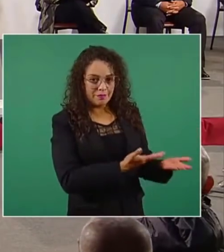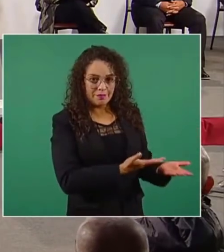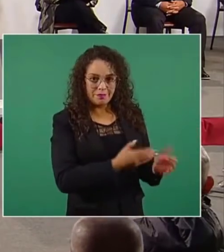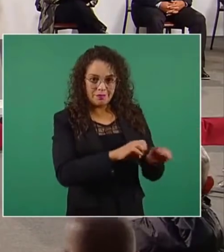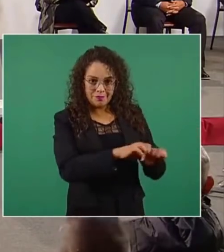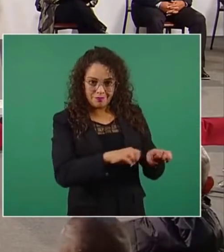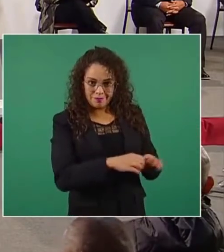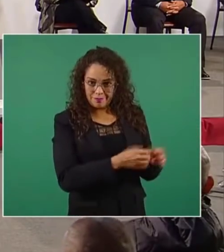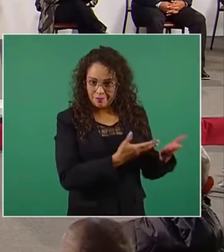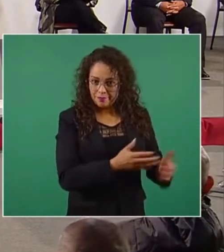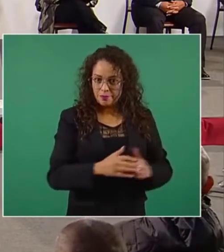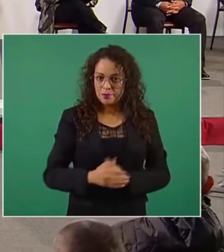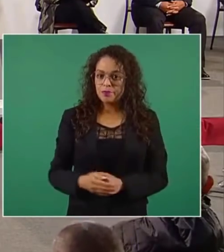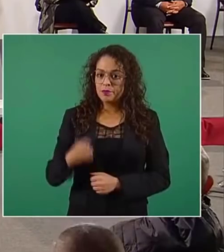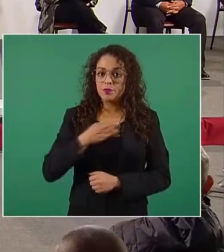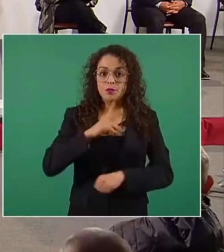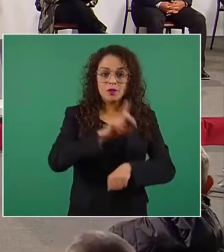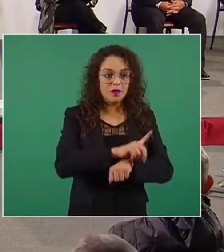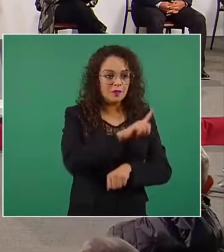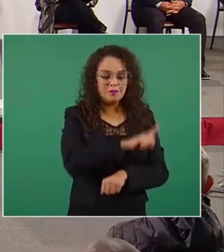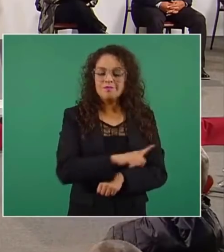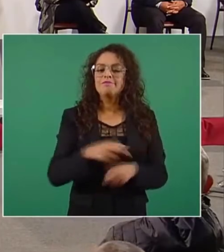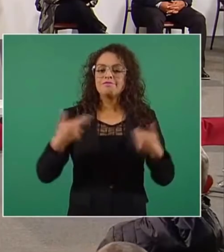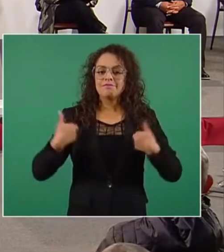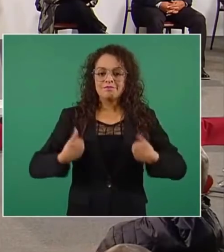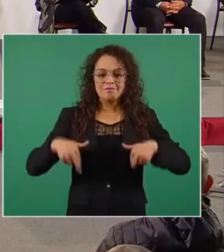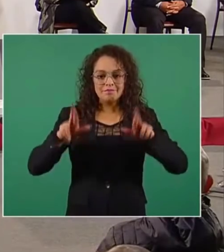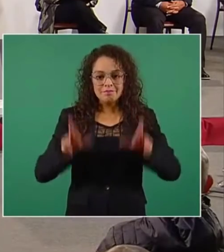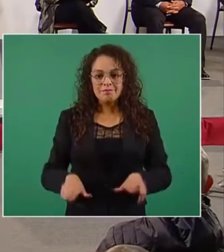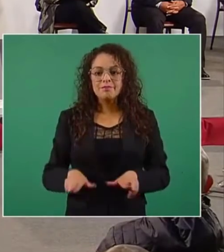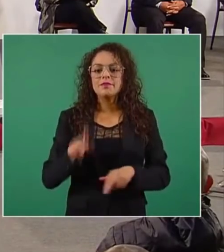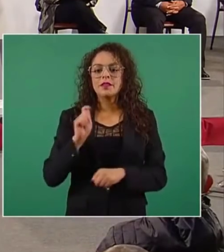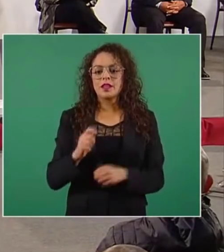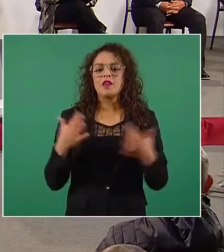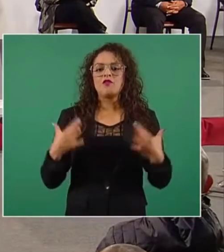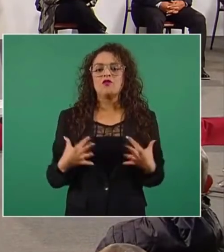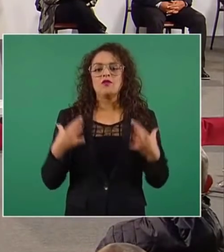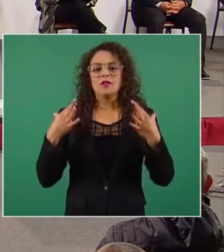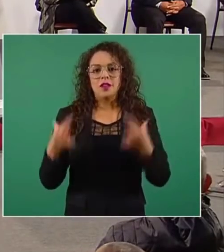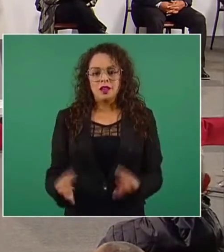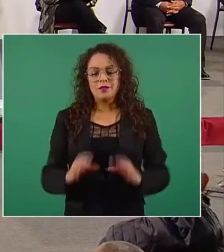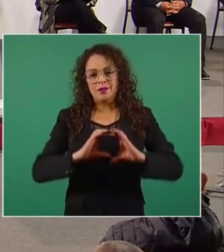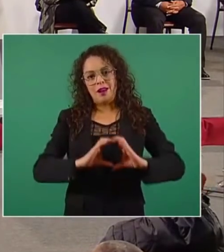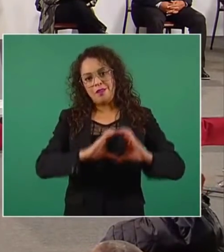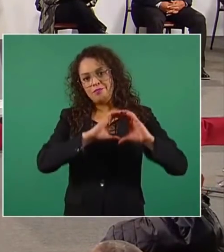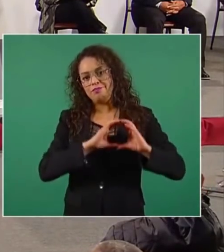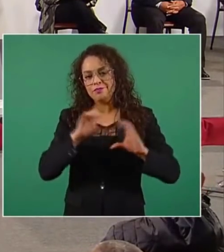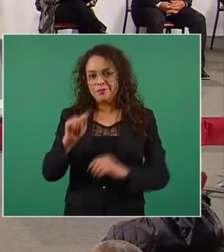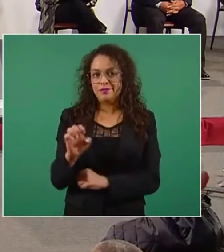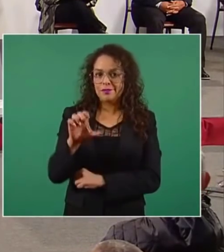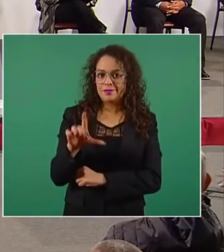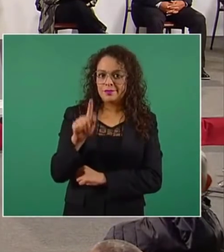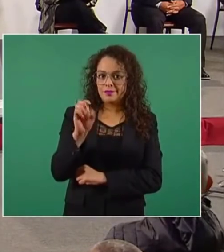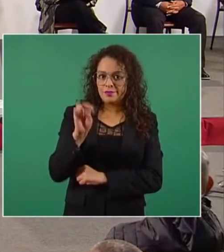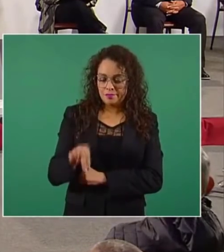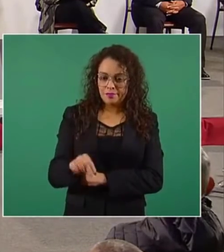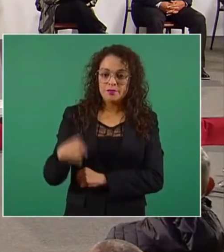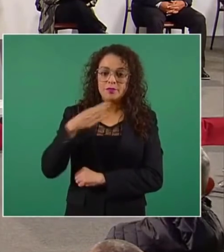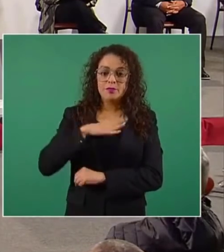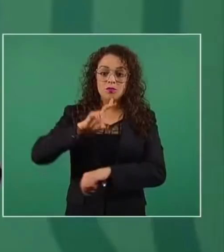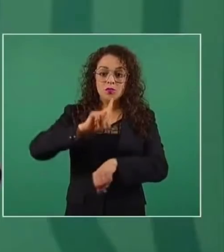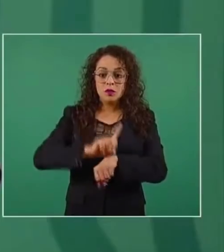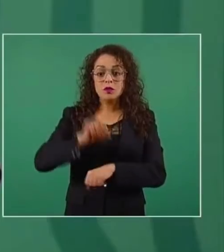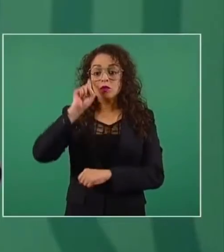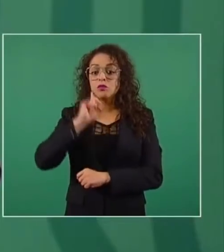señores representantes de Teletón, de la Fundación Teletón, buenos días, señoras y señores de los medios de